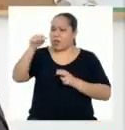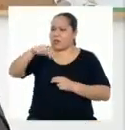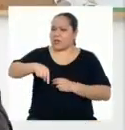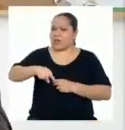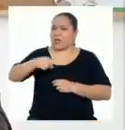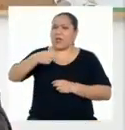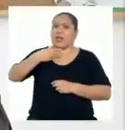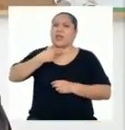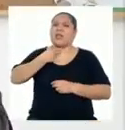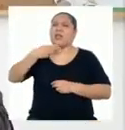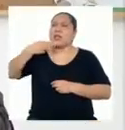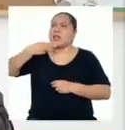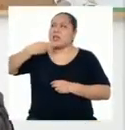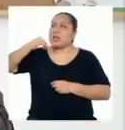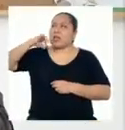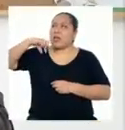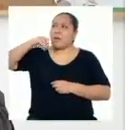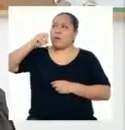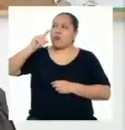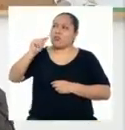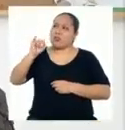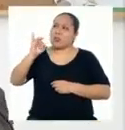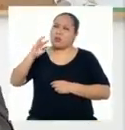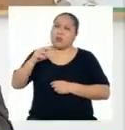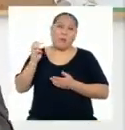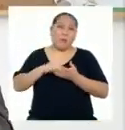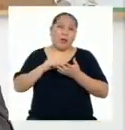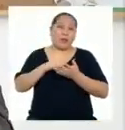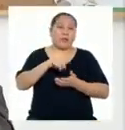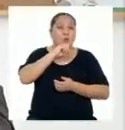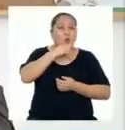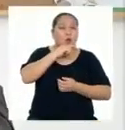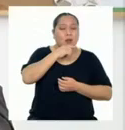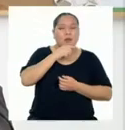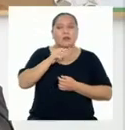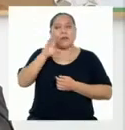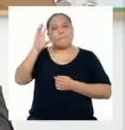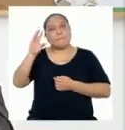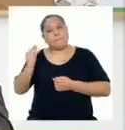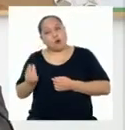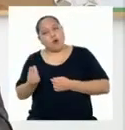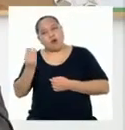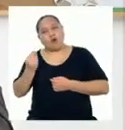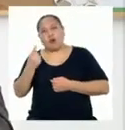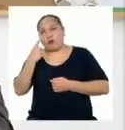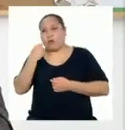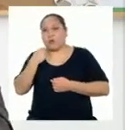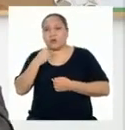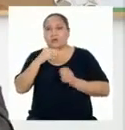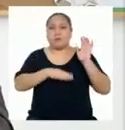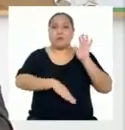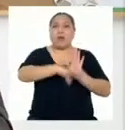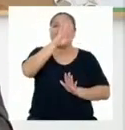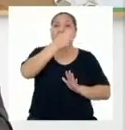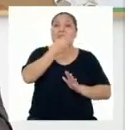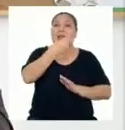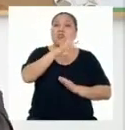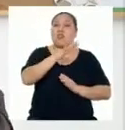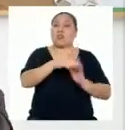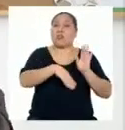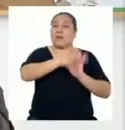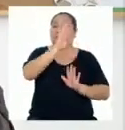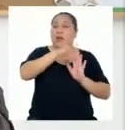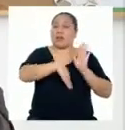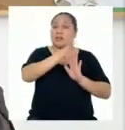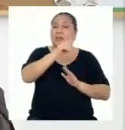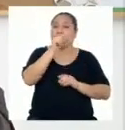El hipotiroidismo surge con más frecuencia en mujeres que en hombres, ya que es hasta 14 veces más frecuente en mujeres